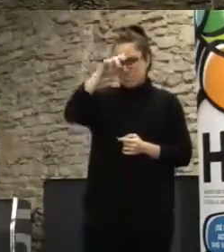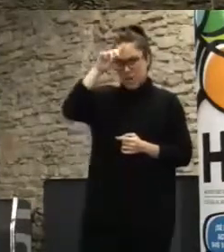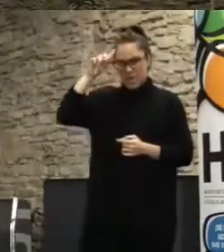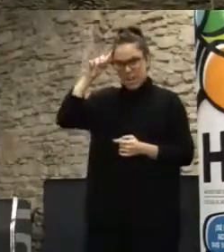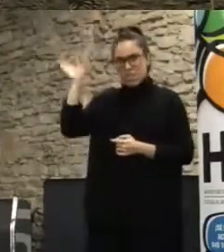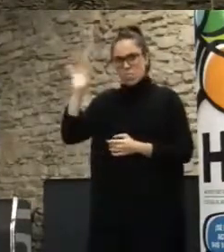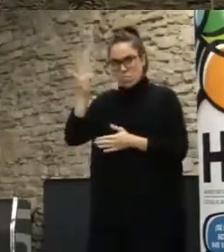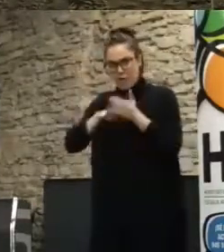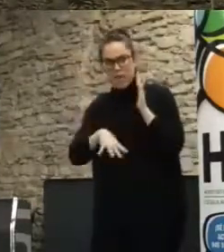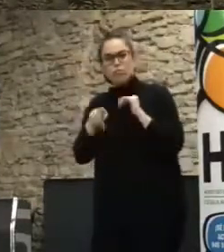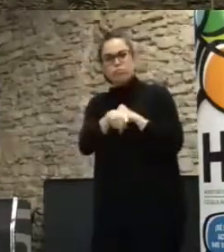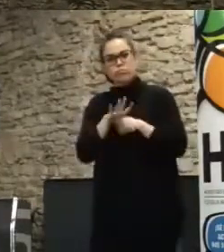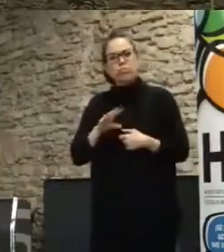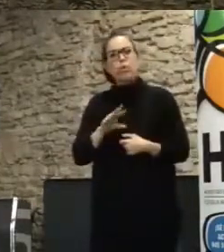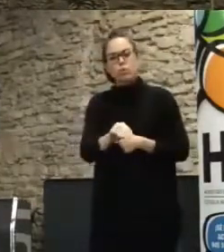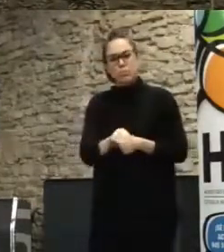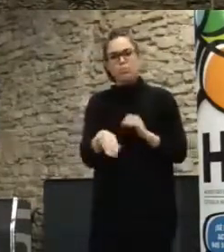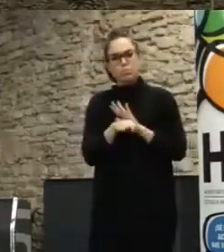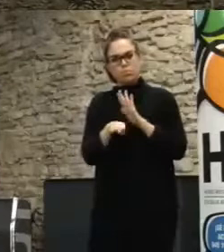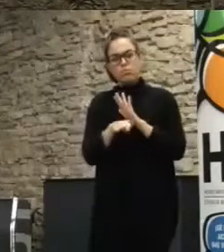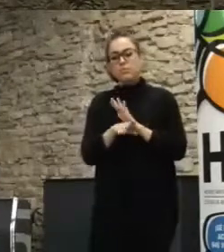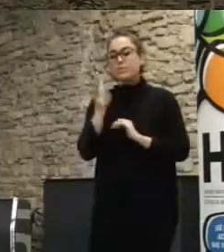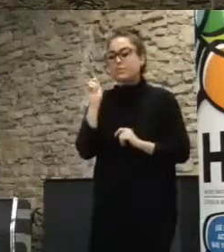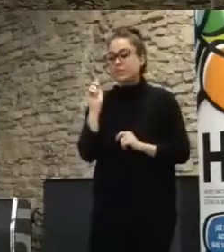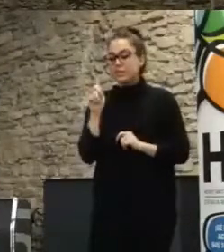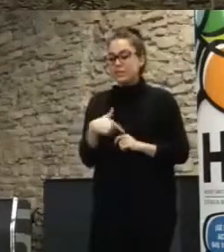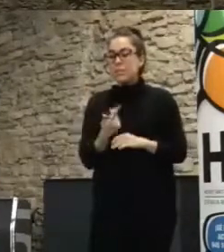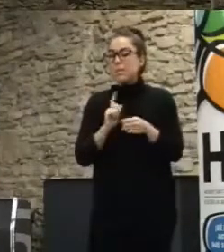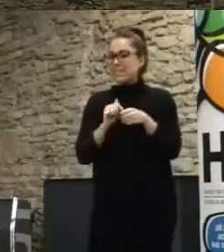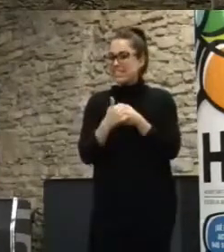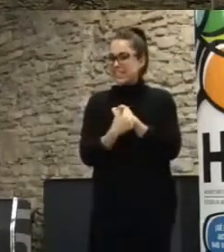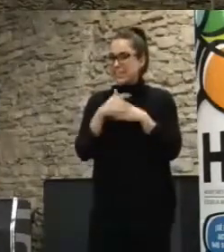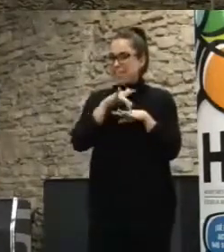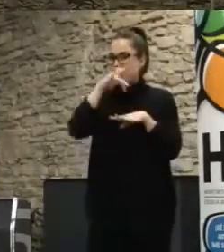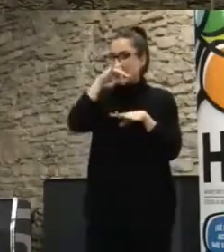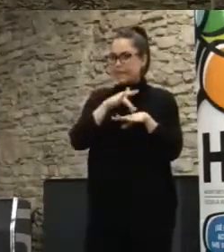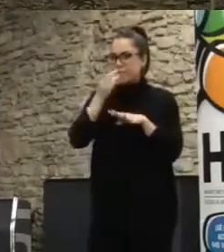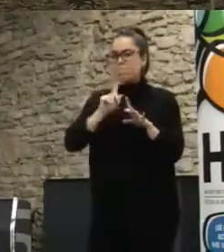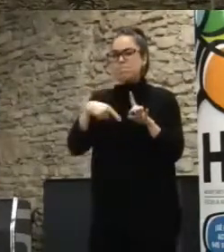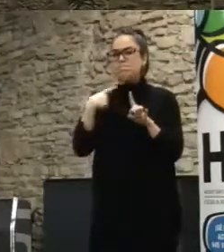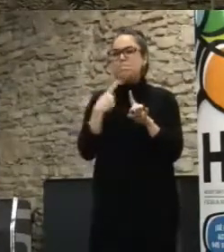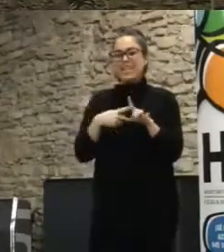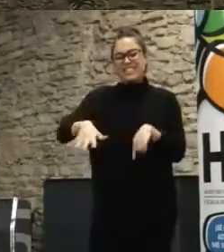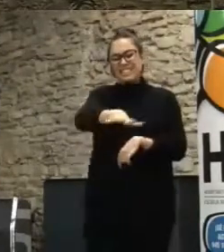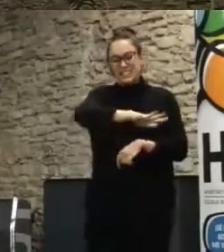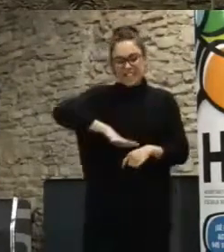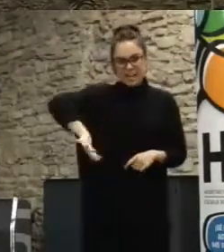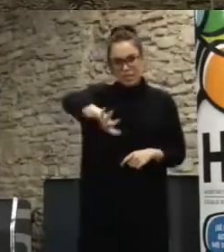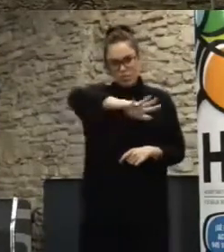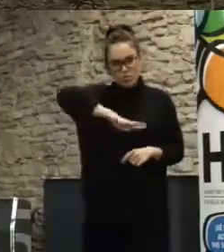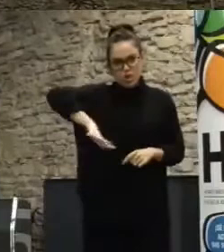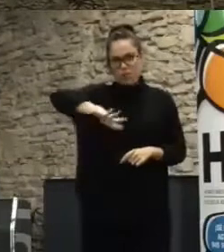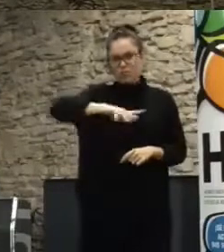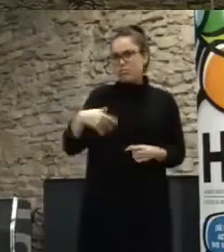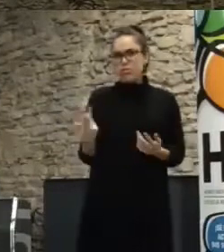y es muy interesante y lo veremos en algunos casos, esta participación digital y territorial, ¿no? Este espacio híbrido, esta nueva